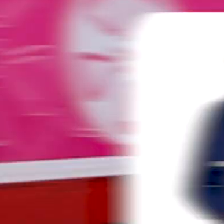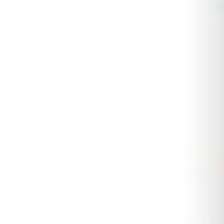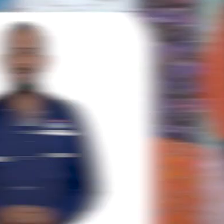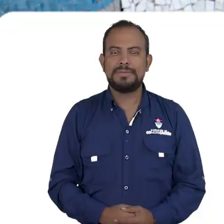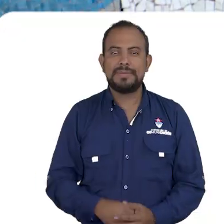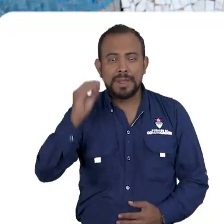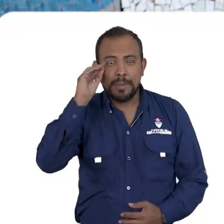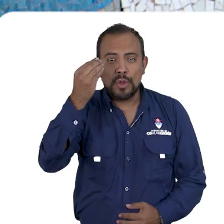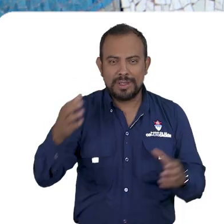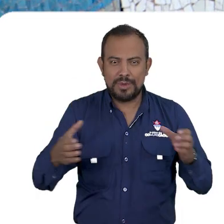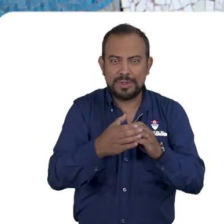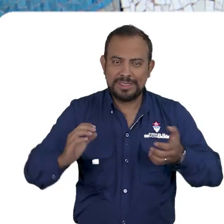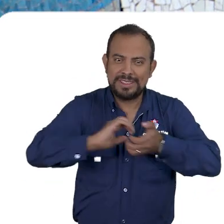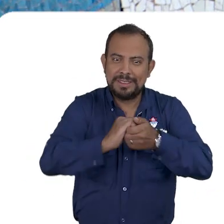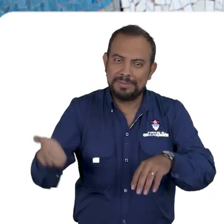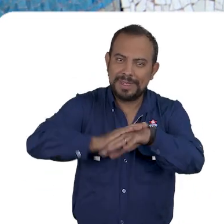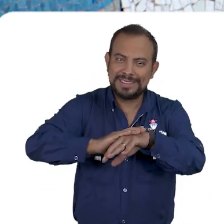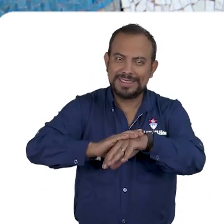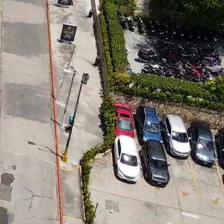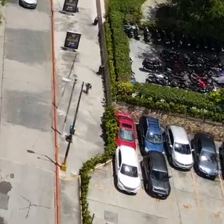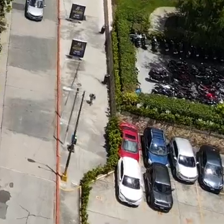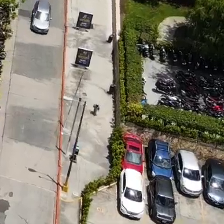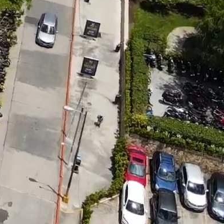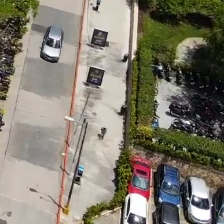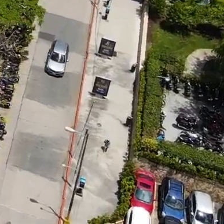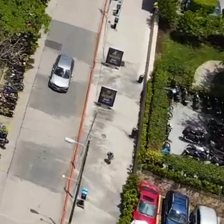Porque juntos, logramos más.